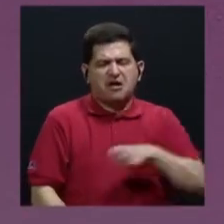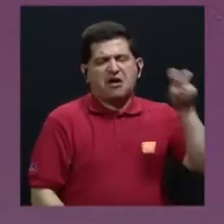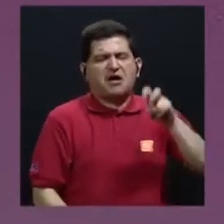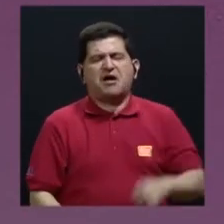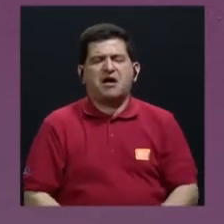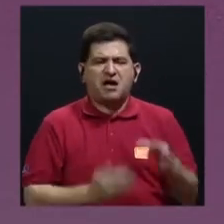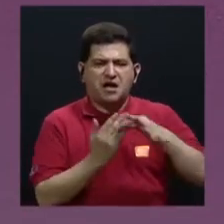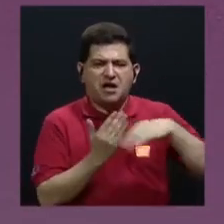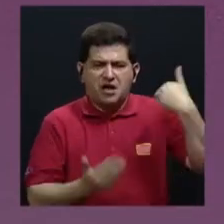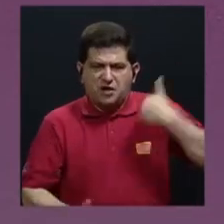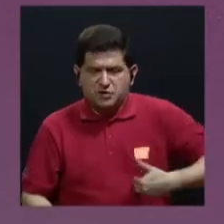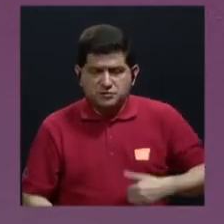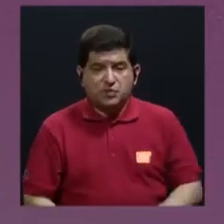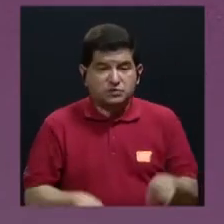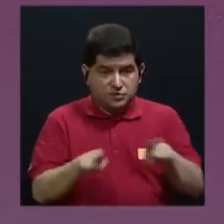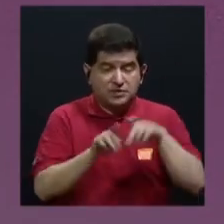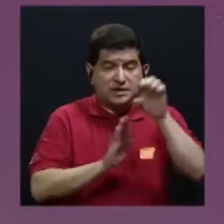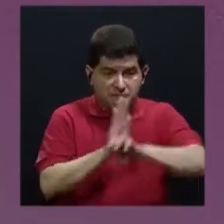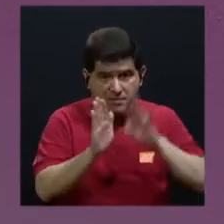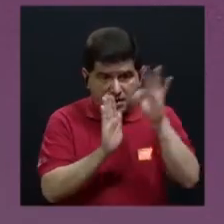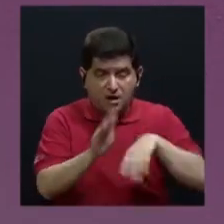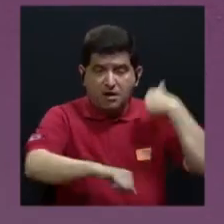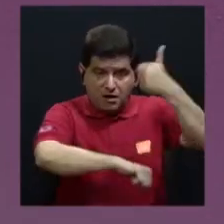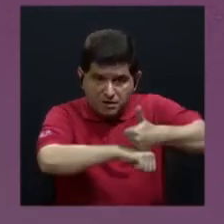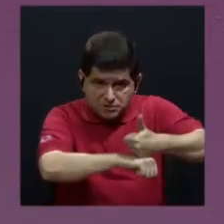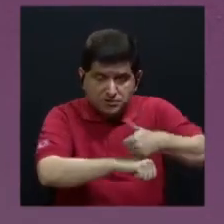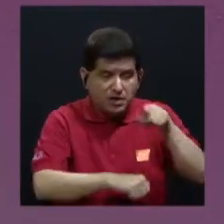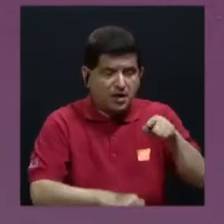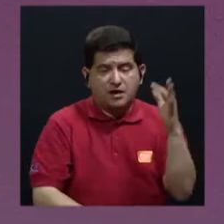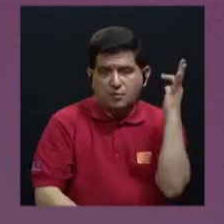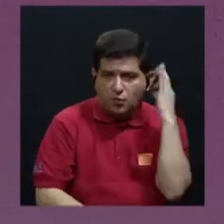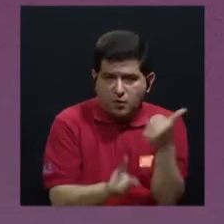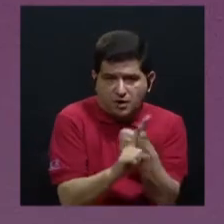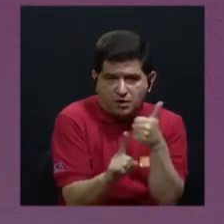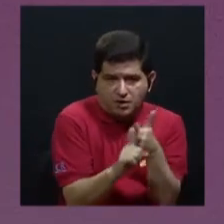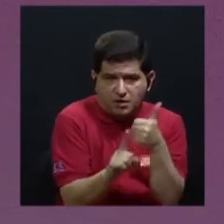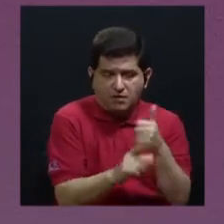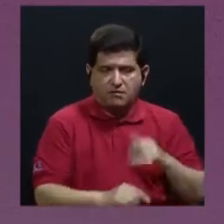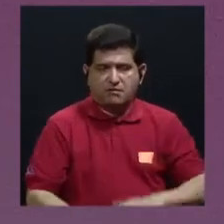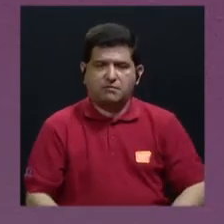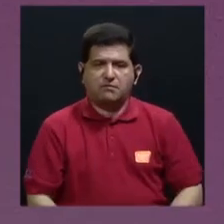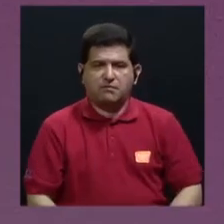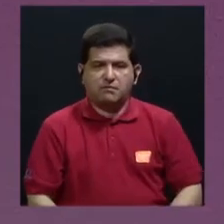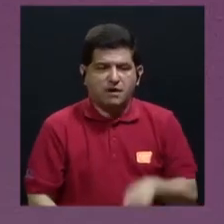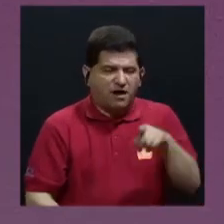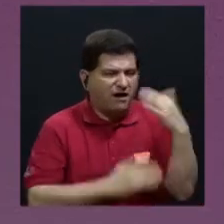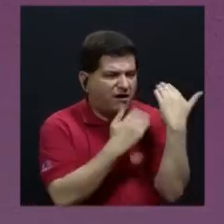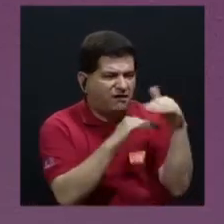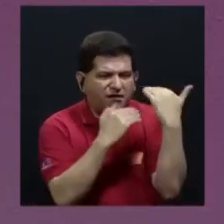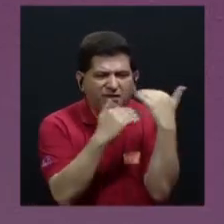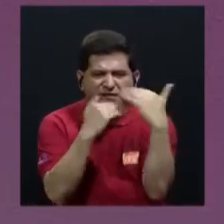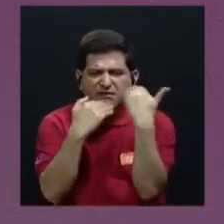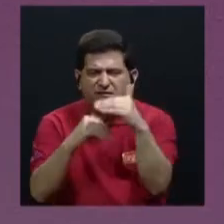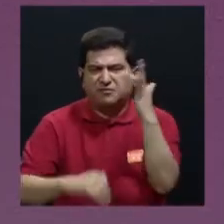¿verdad? La vergüenza también por la estigmatización que esto genera en las mujeres, ¿verdad? Entonces, eso limitaba realmente que las mujeres pudieran